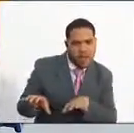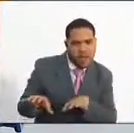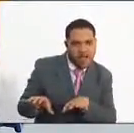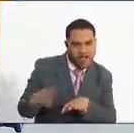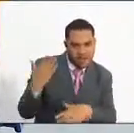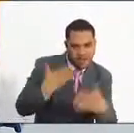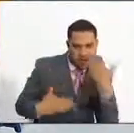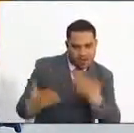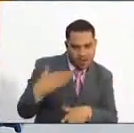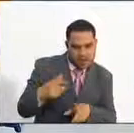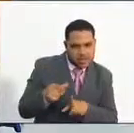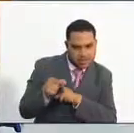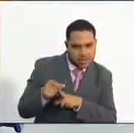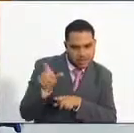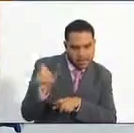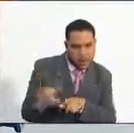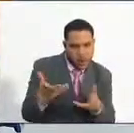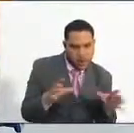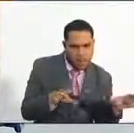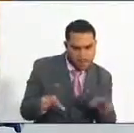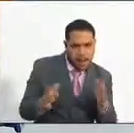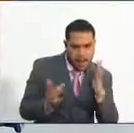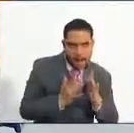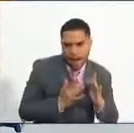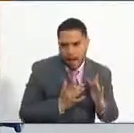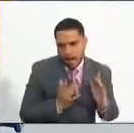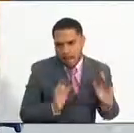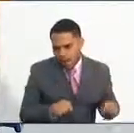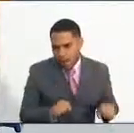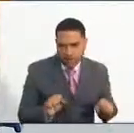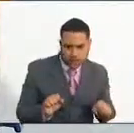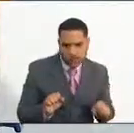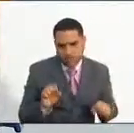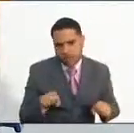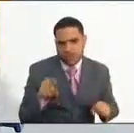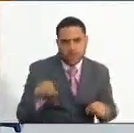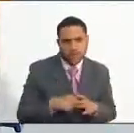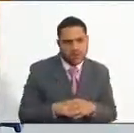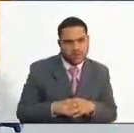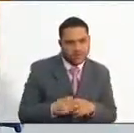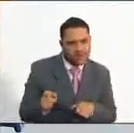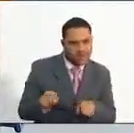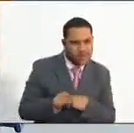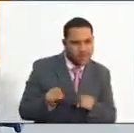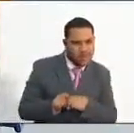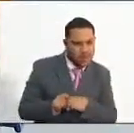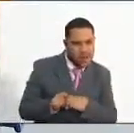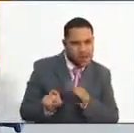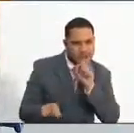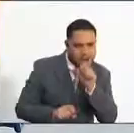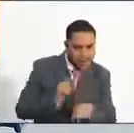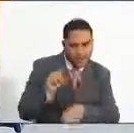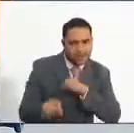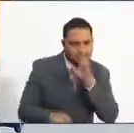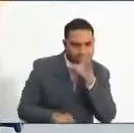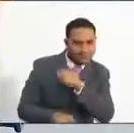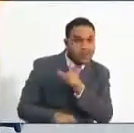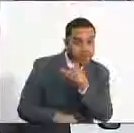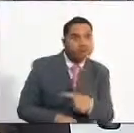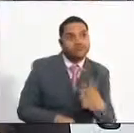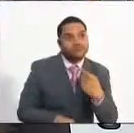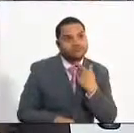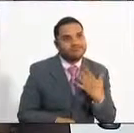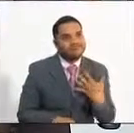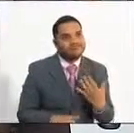especiales ligadas a la entrevista con el fin de explorar en esos participantes esa convicción y ese deseo de